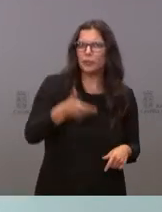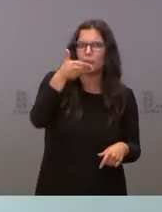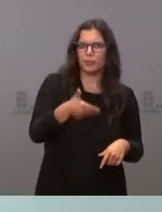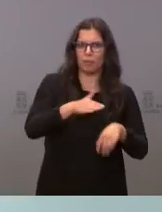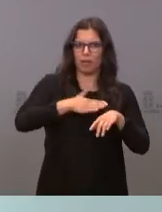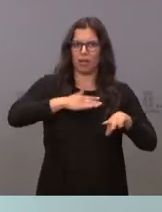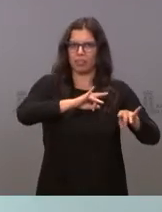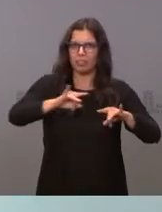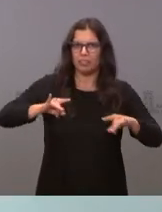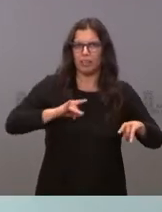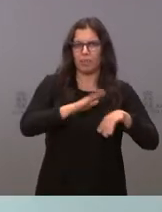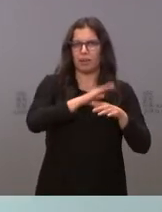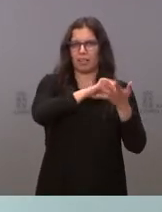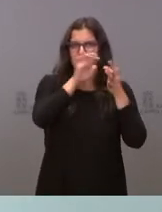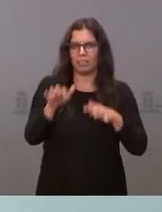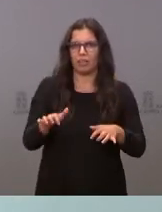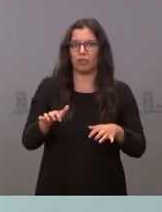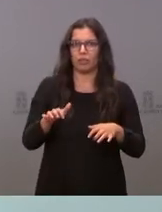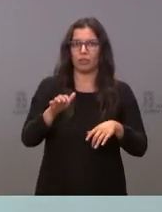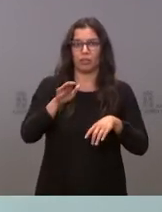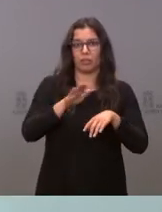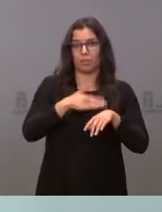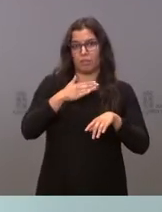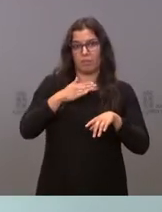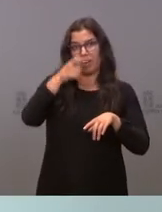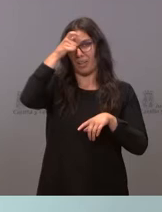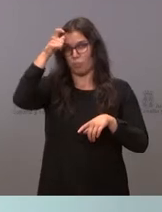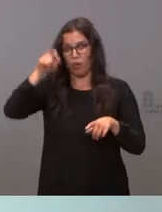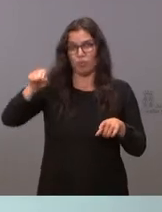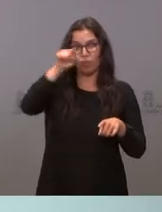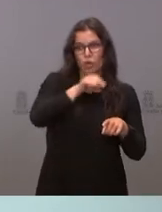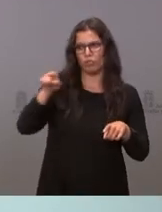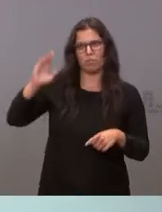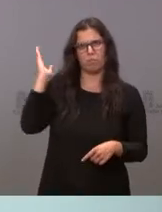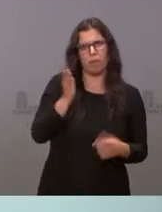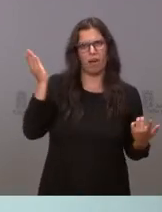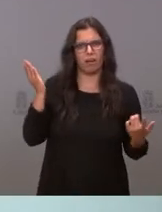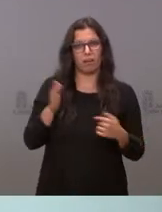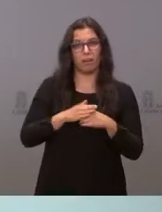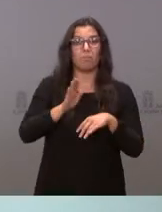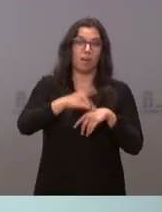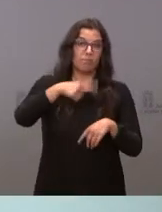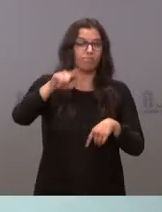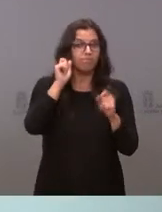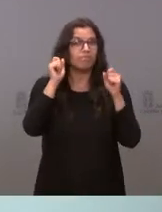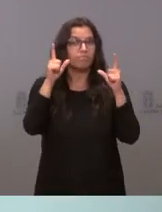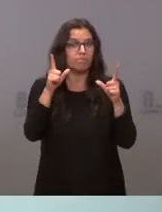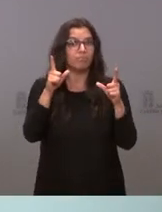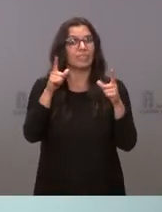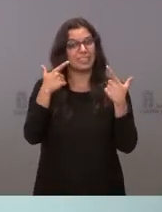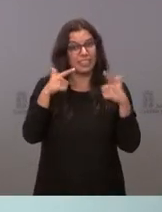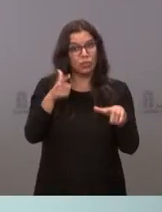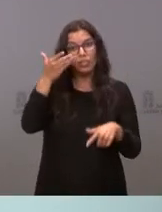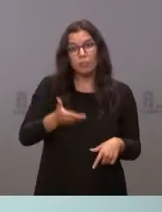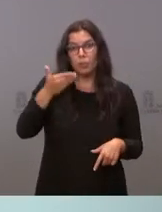nuestra tierra, para Castilla y León y para nuestro mundo rural, para que se den cuenta ustedes de la importancia de este sector.